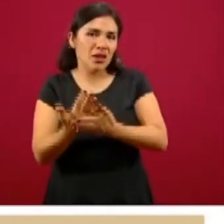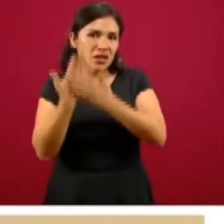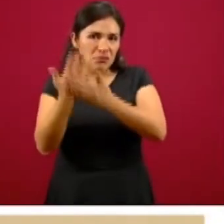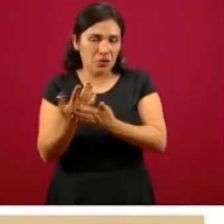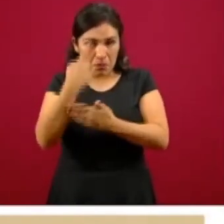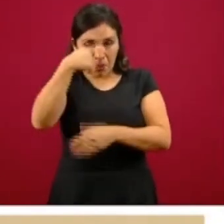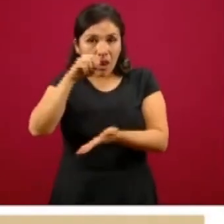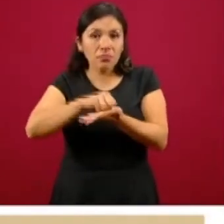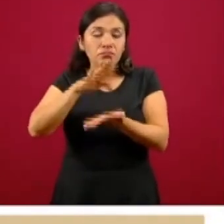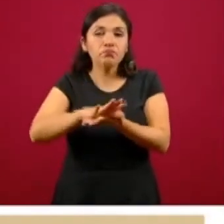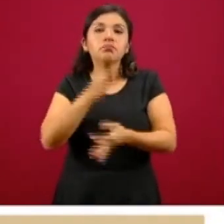en la plataforma CISBER.